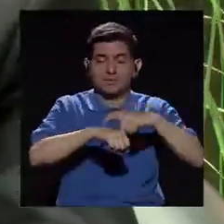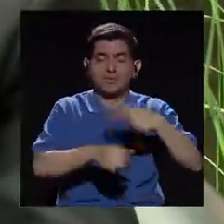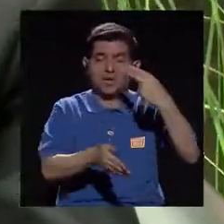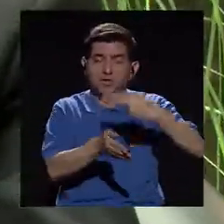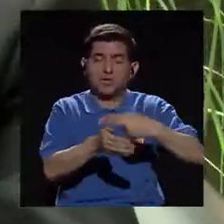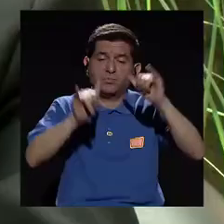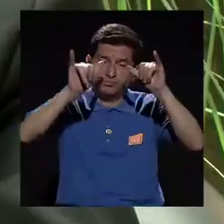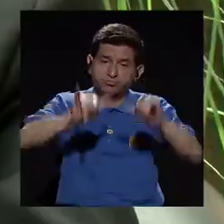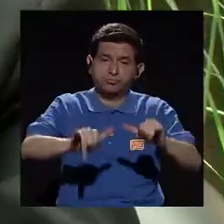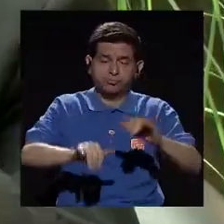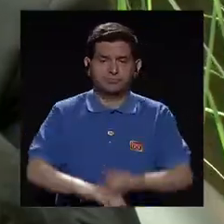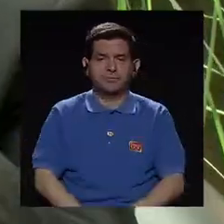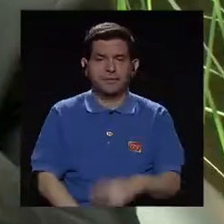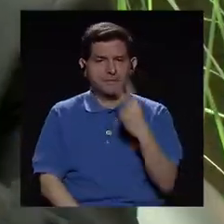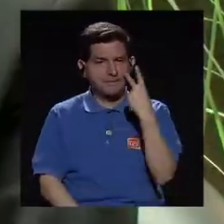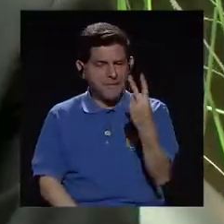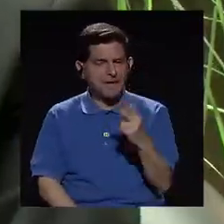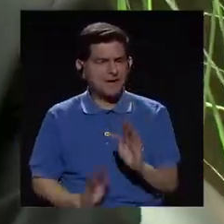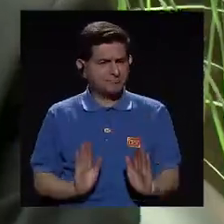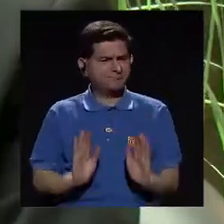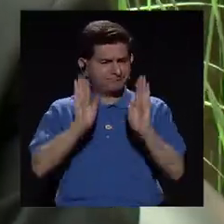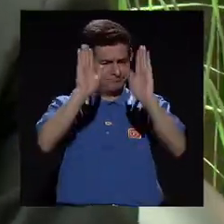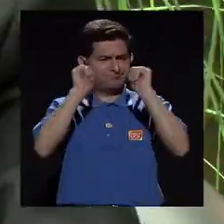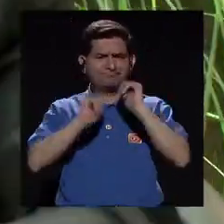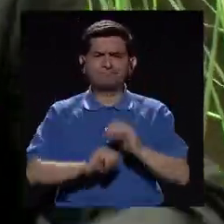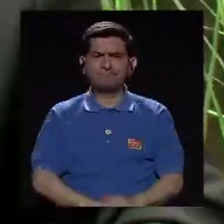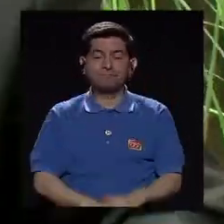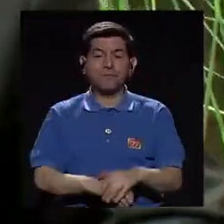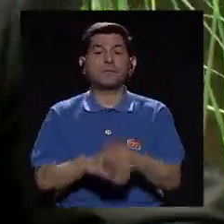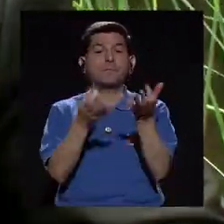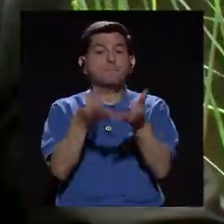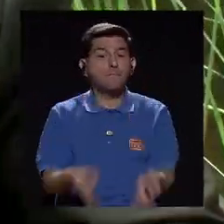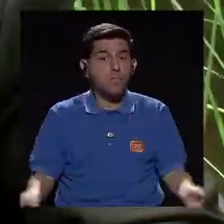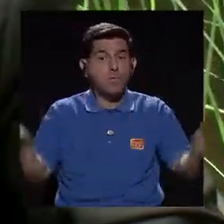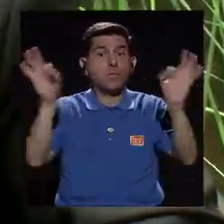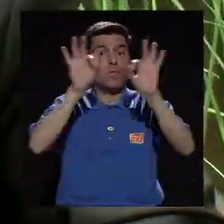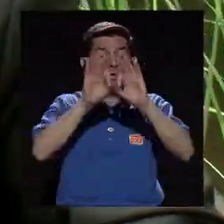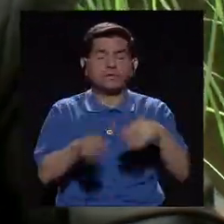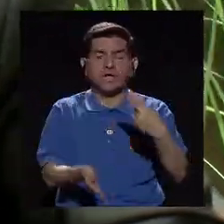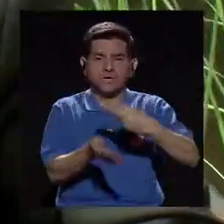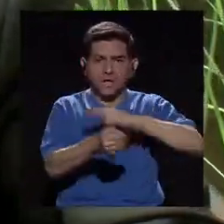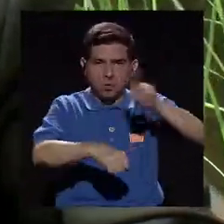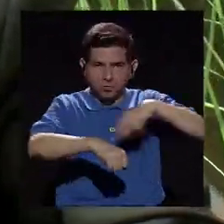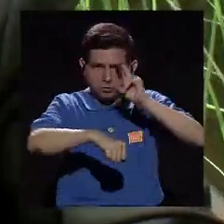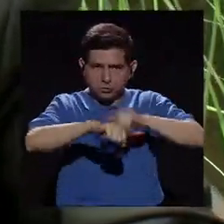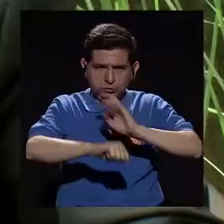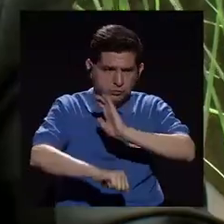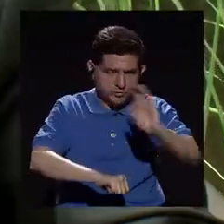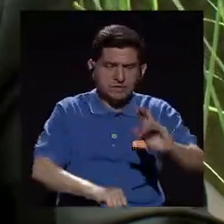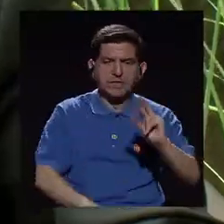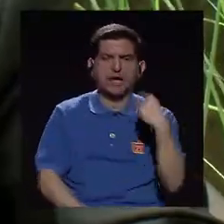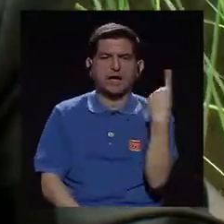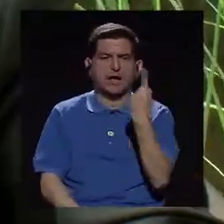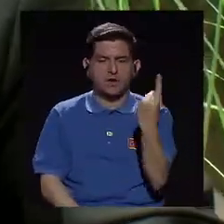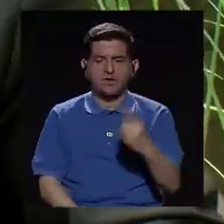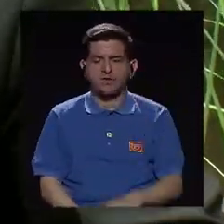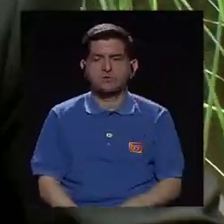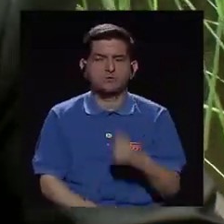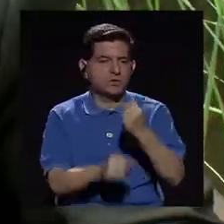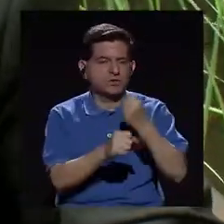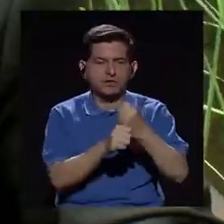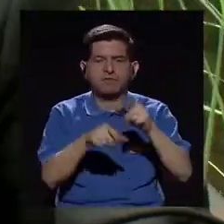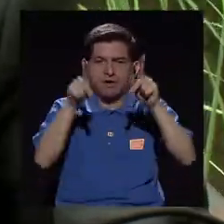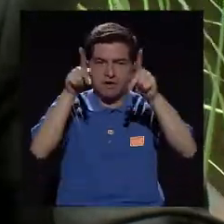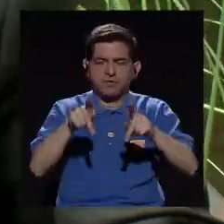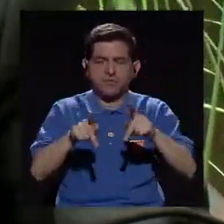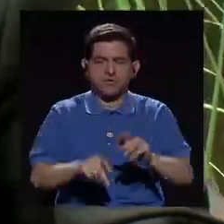hospitalizados. Vea usted qué maravilla. Y muy importante en el caso del Hospital de Niños, que no solamente terminamos